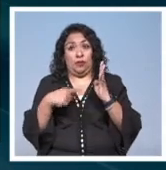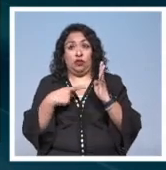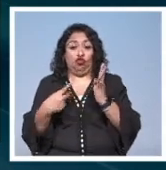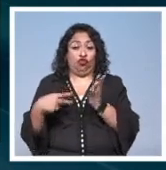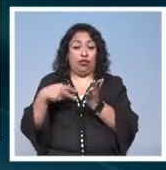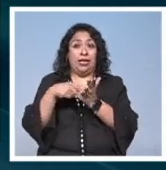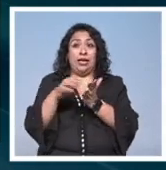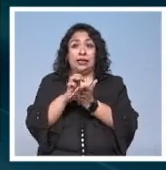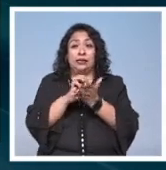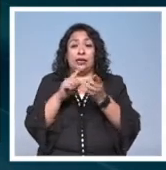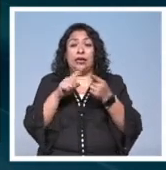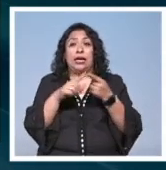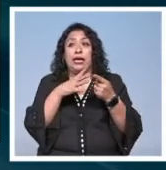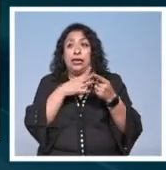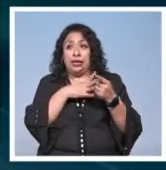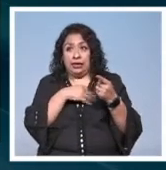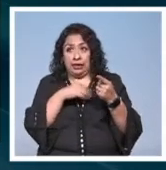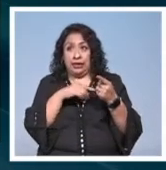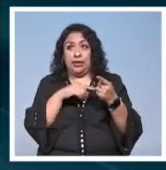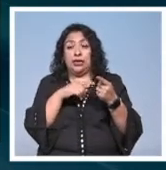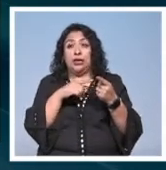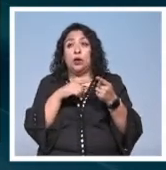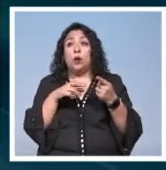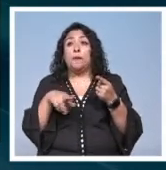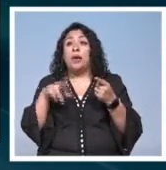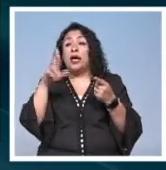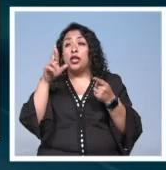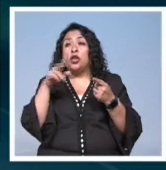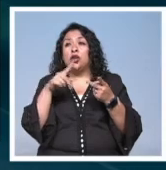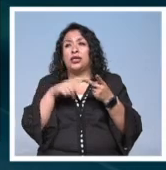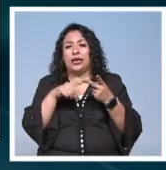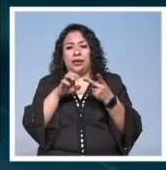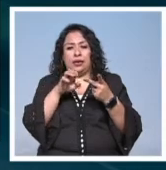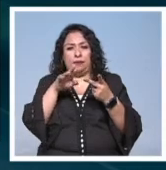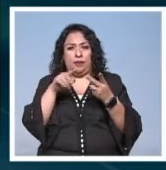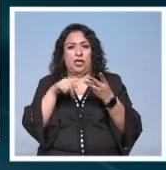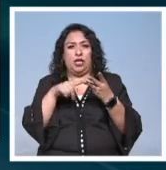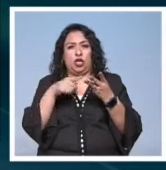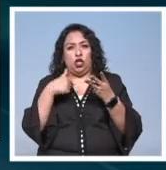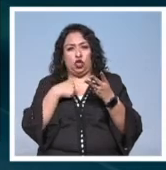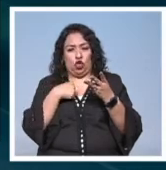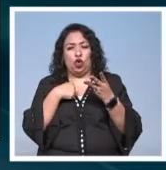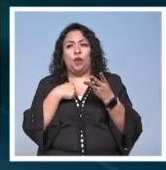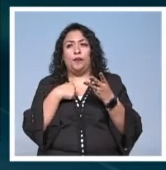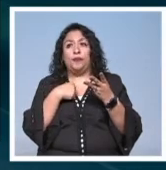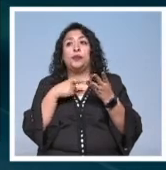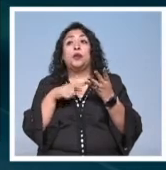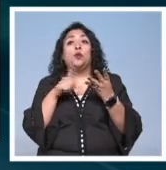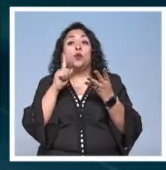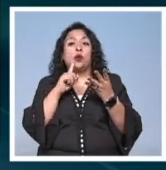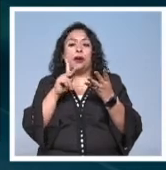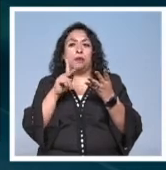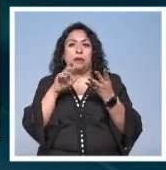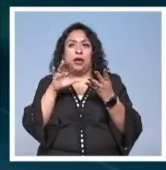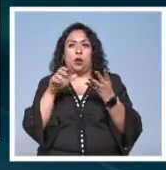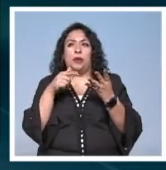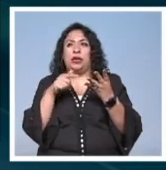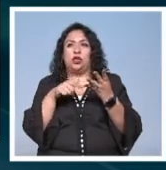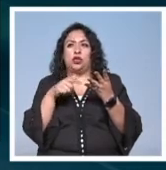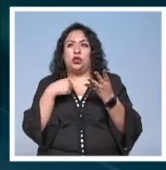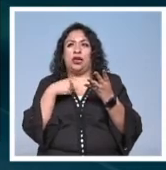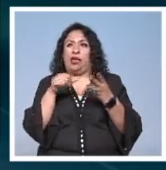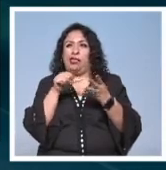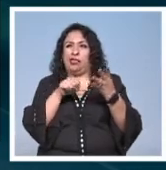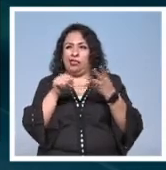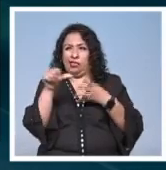escena, es el hijo de la pareja mayor que somos Emilio Guerrero y yo y Paloma Woolrich cuando yo ya no esté